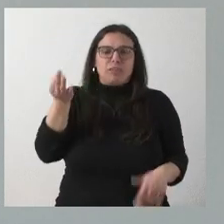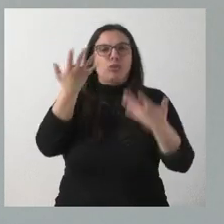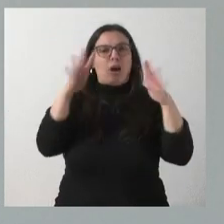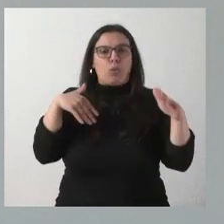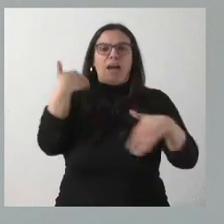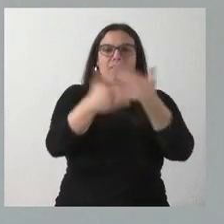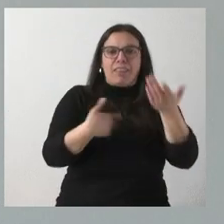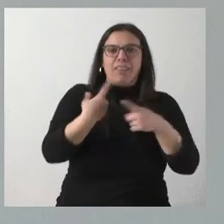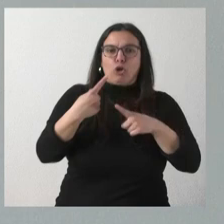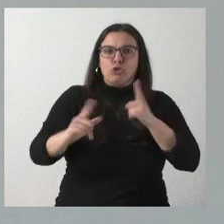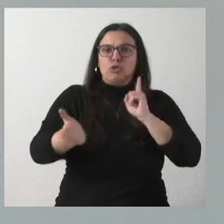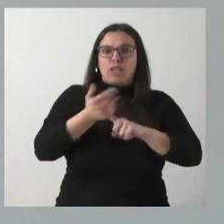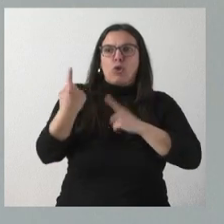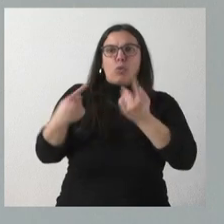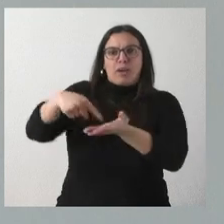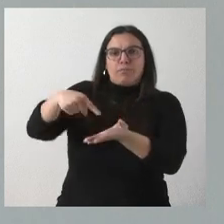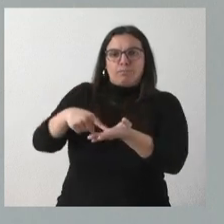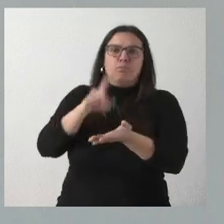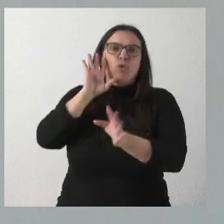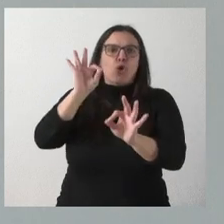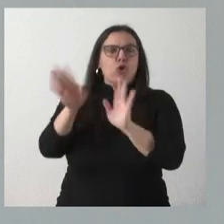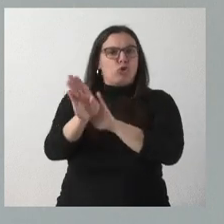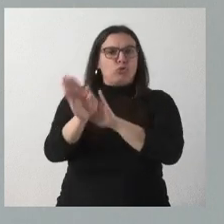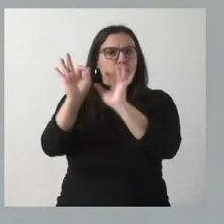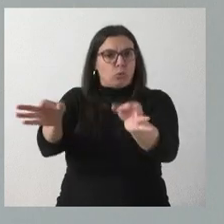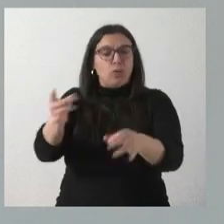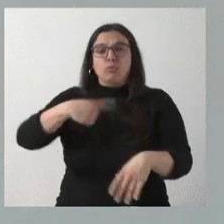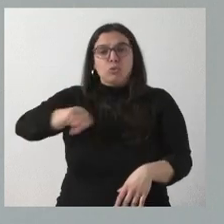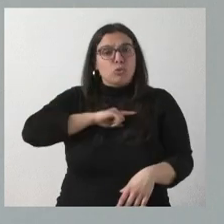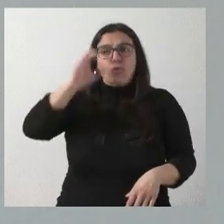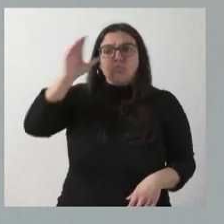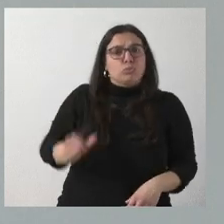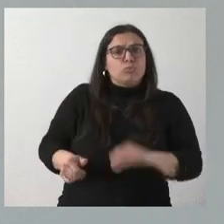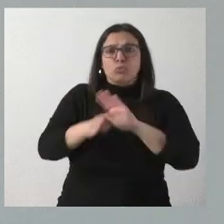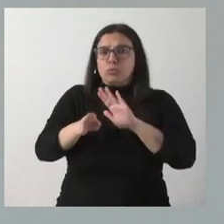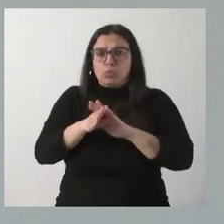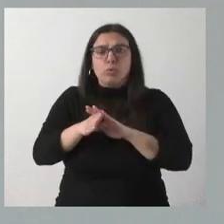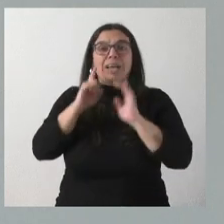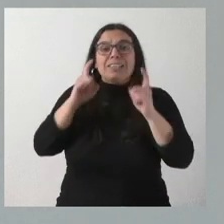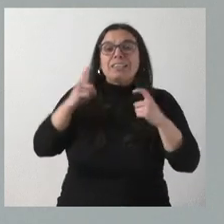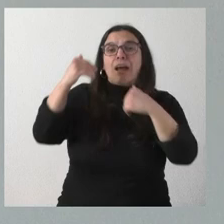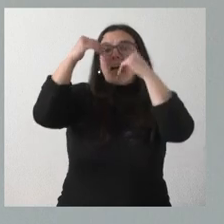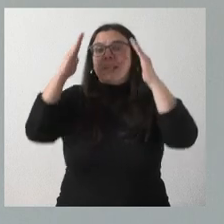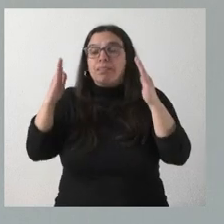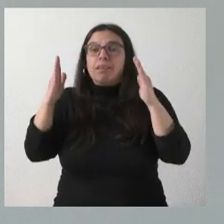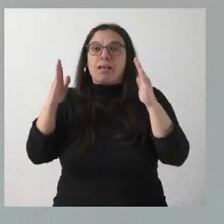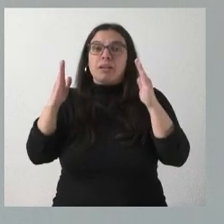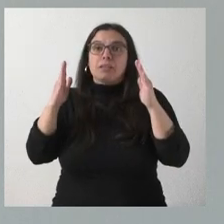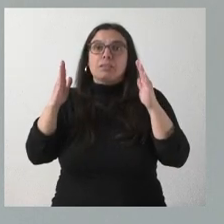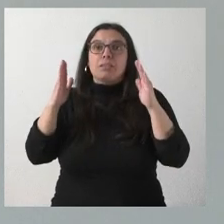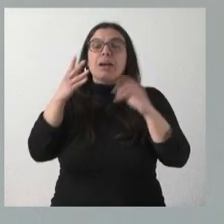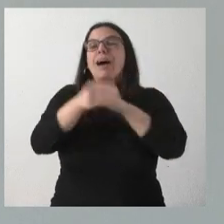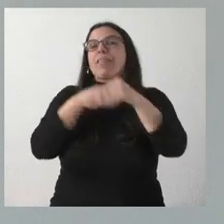los avances, algunas de sus reivindicaciones sigan presentes. Nosotros las seguimos escuchando y las procuraremos atender, siempre haciéndolo